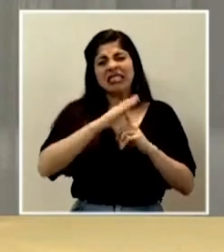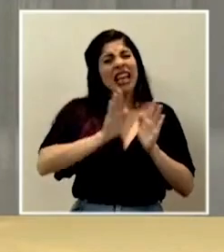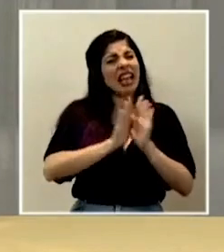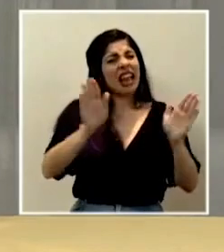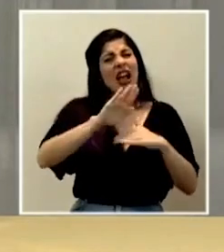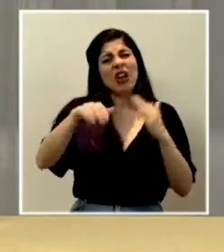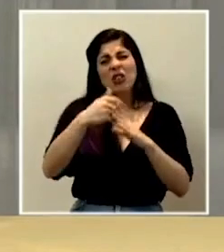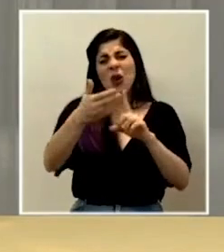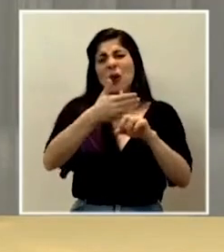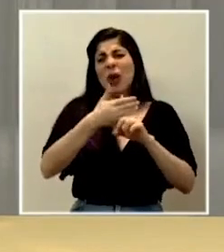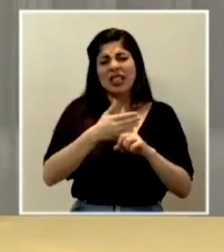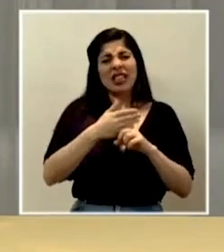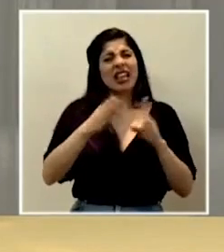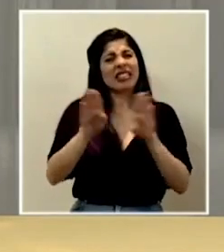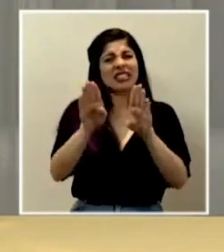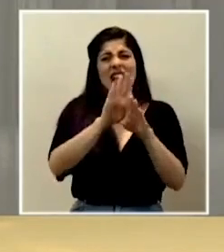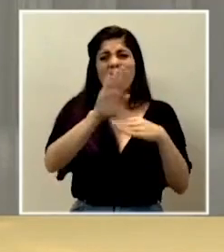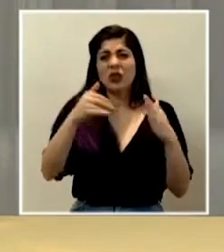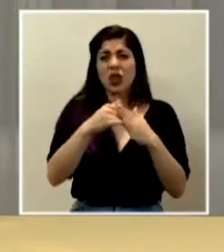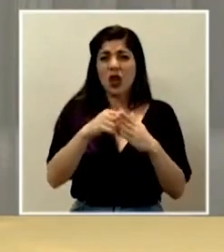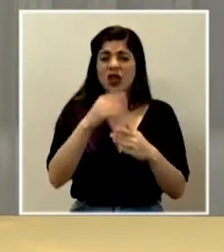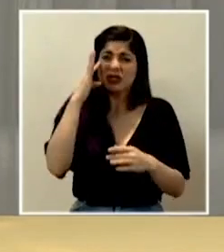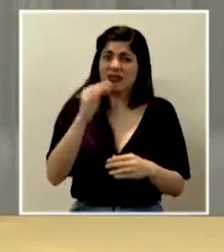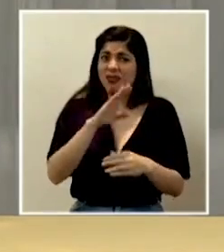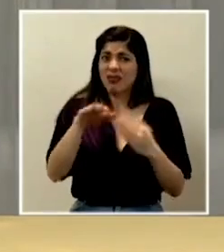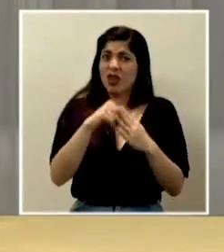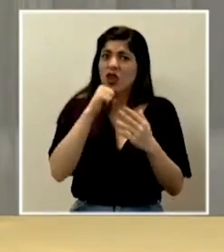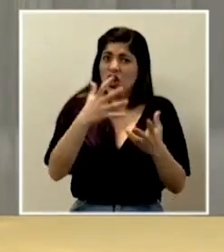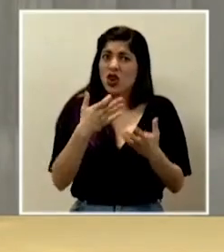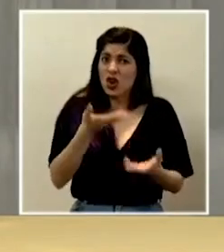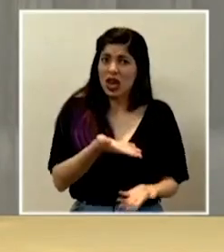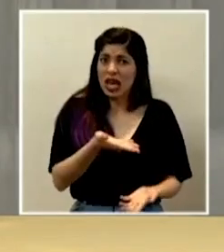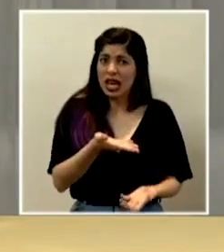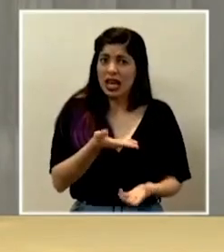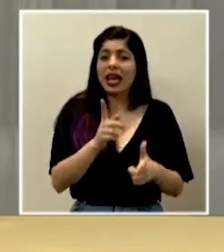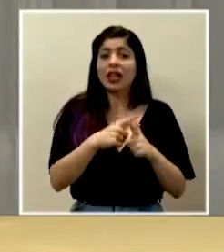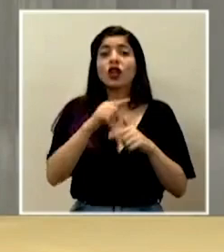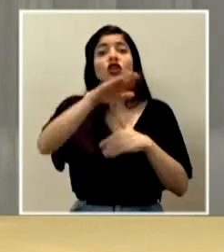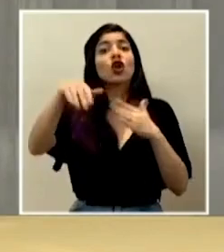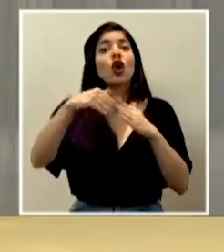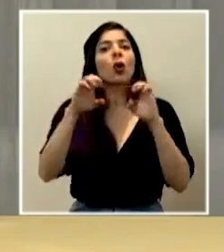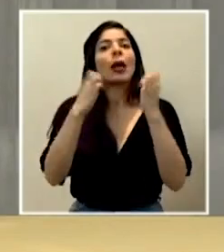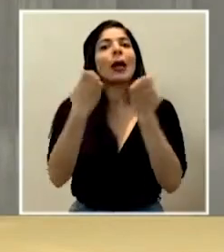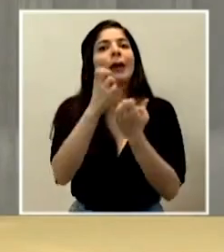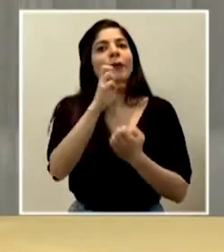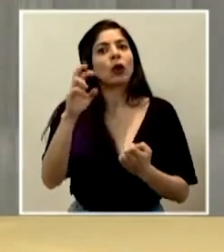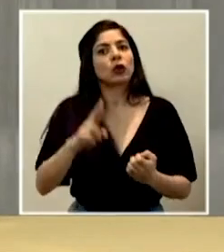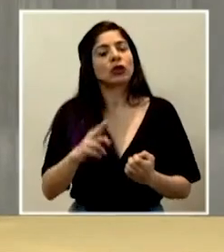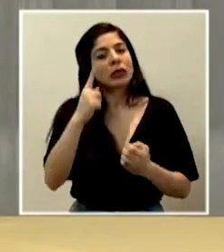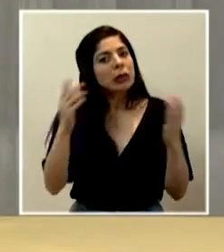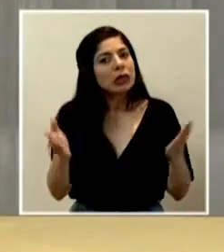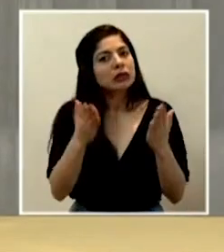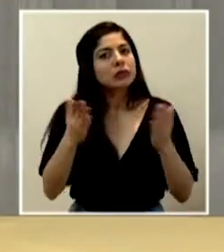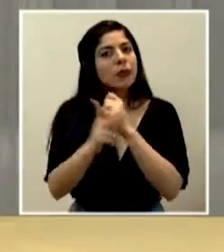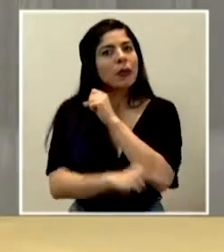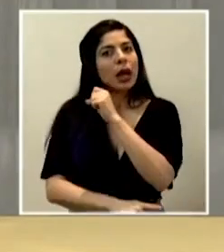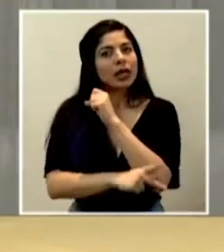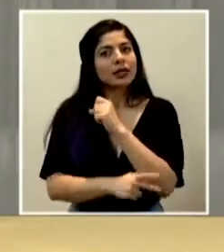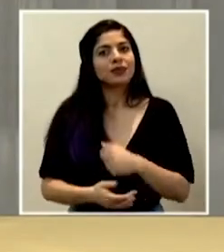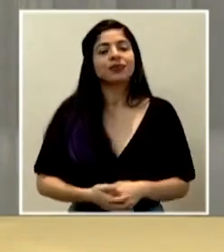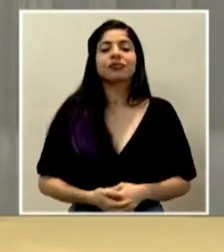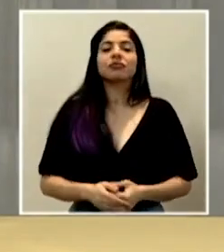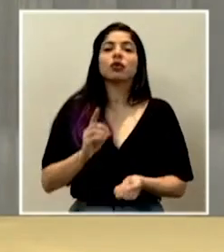nadie lo quiere. Así que aquí todos estamos jugando en ese equipo Costa Rica para sacar adelante el país. Doctor